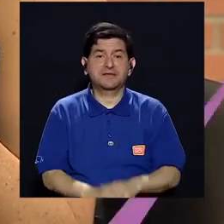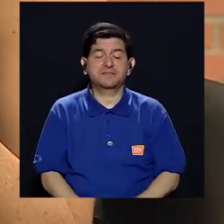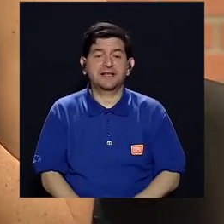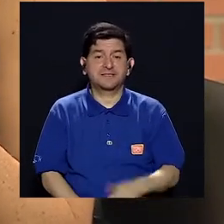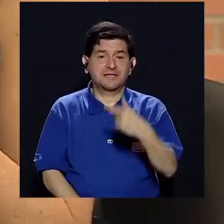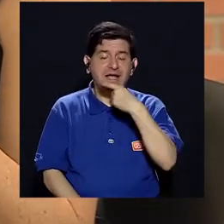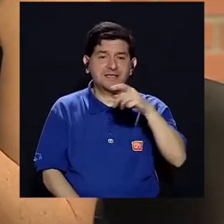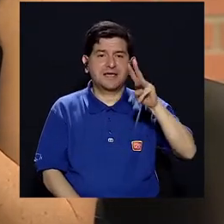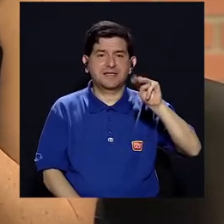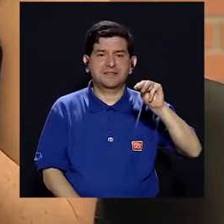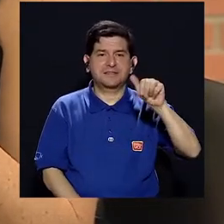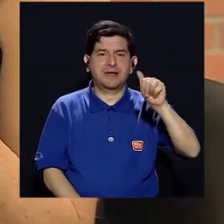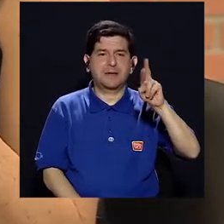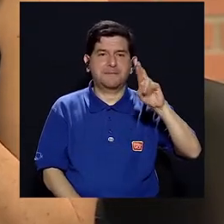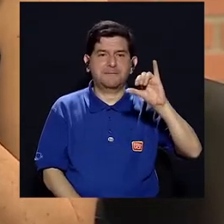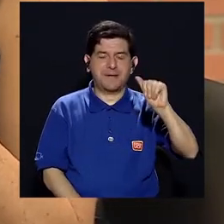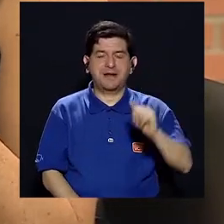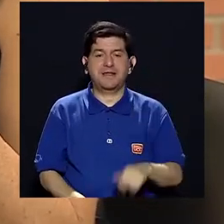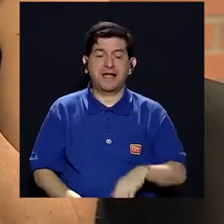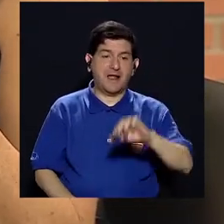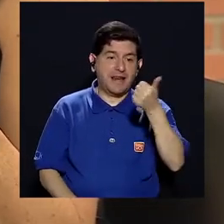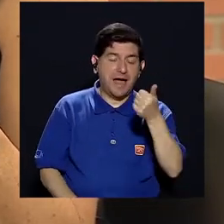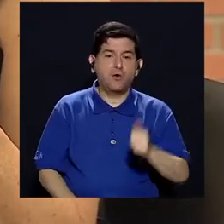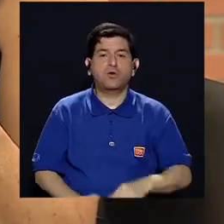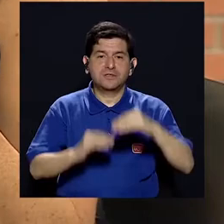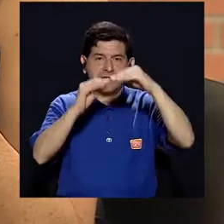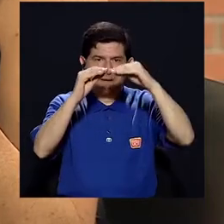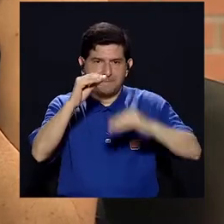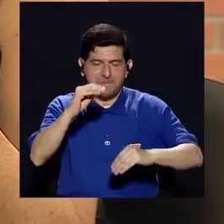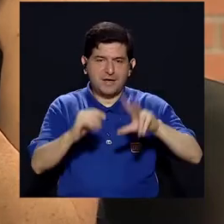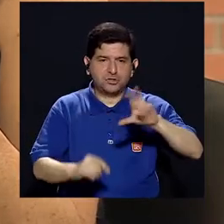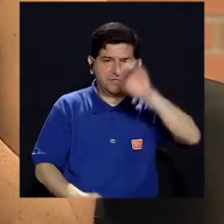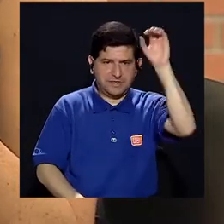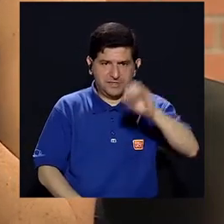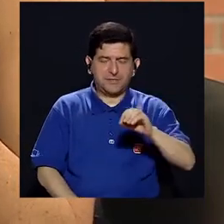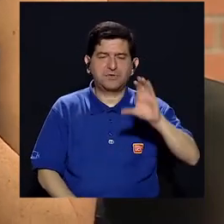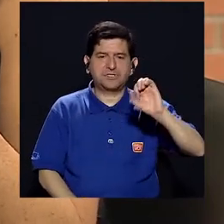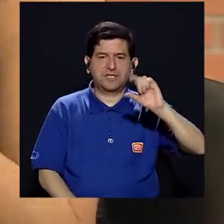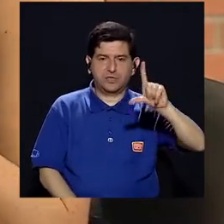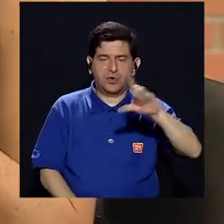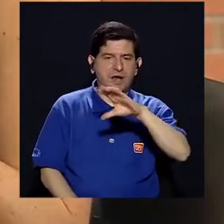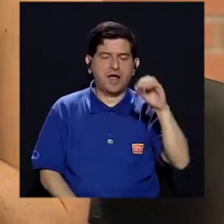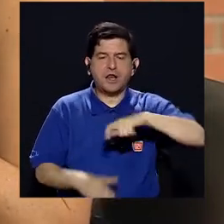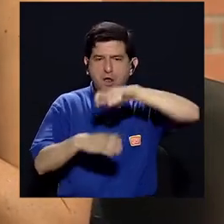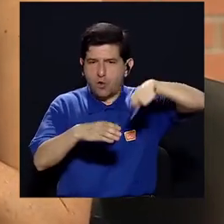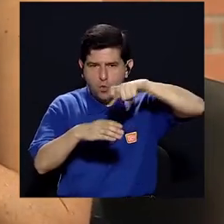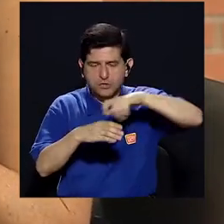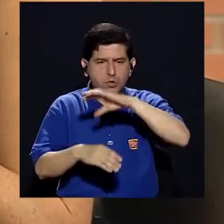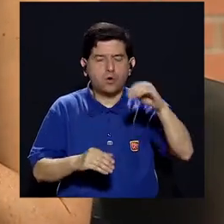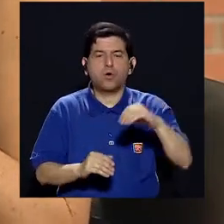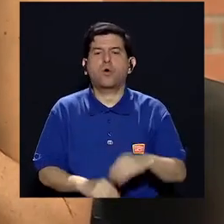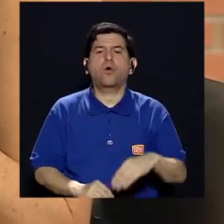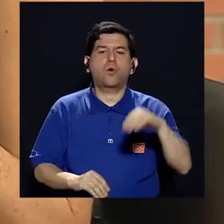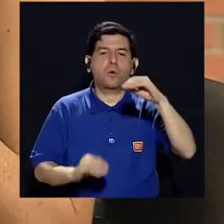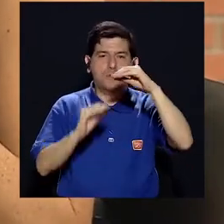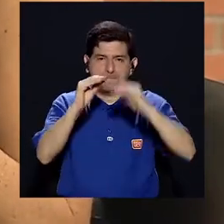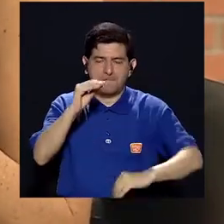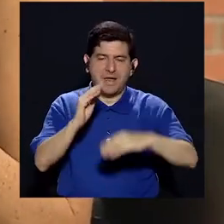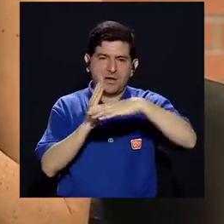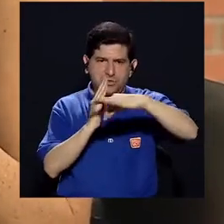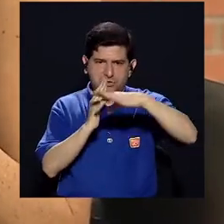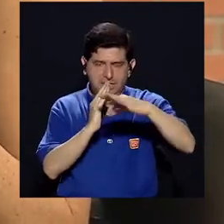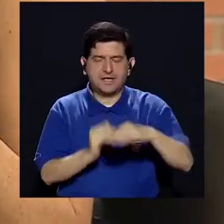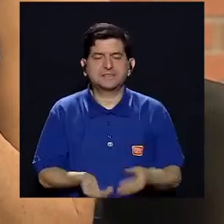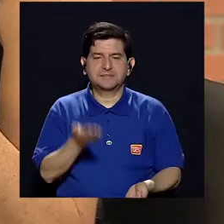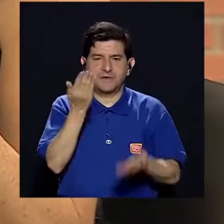galleta maría y viene maría light, quiere decir que la maría light va a tener 30% menos de calorías o 30% menos de azúcar o 30%